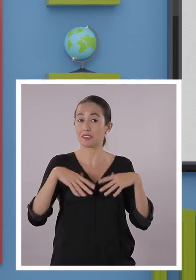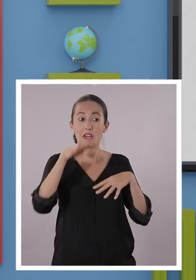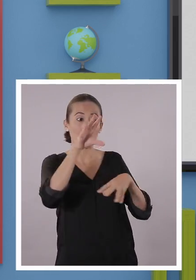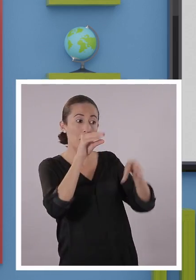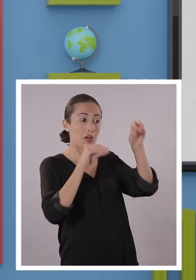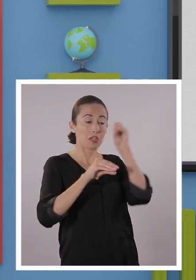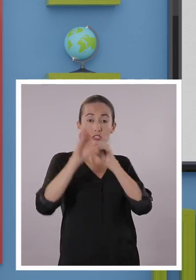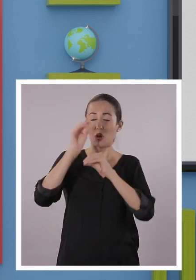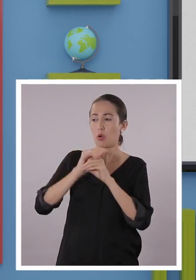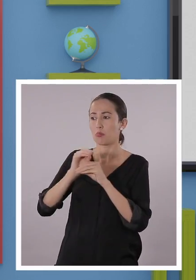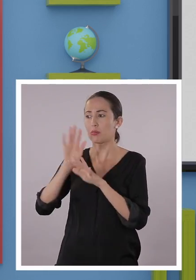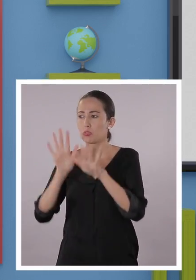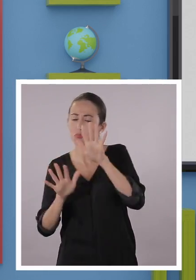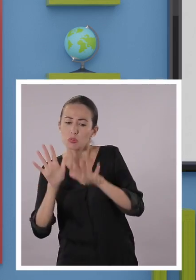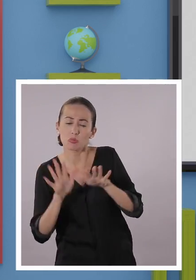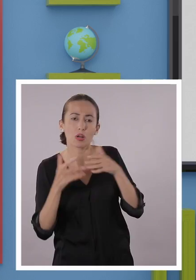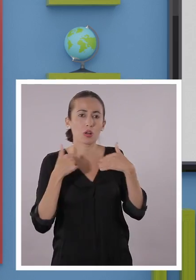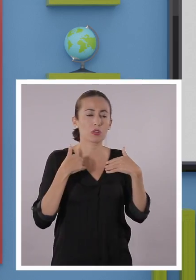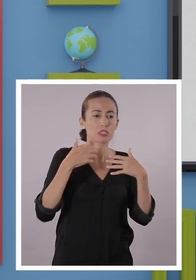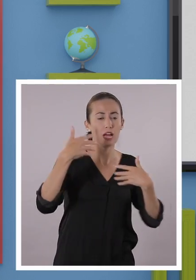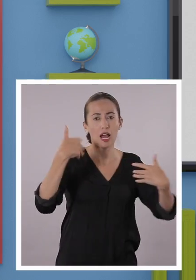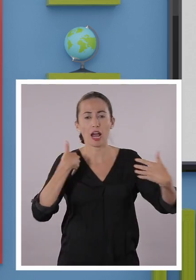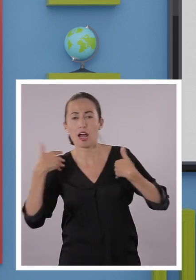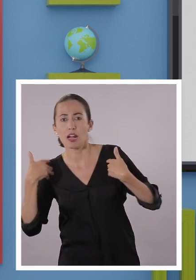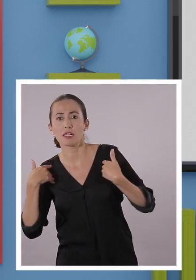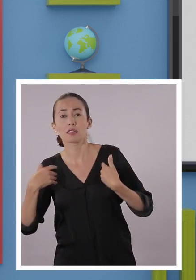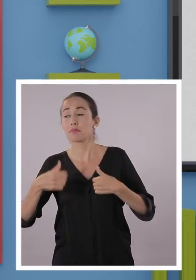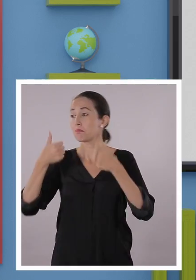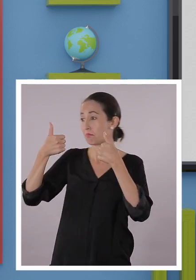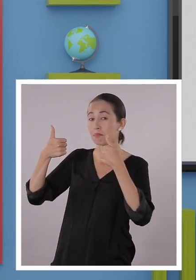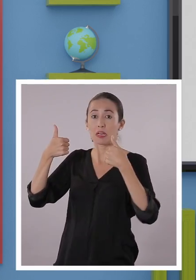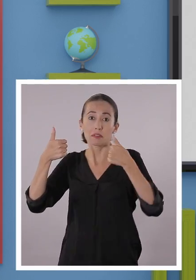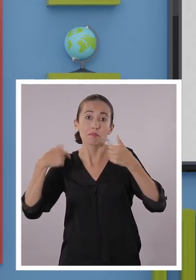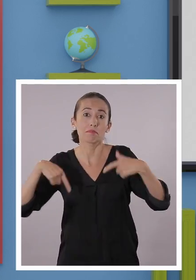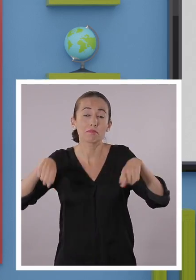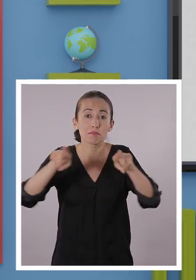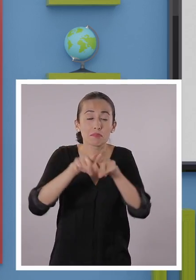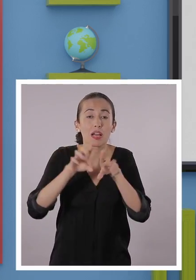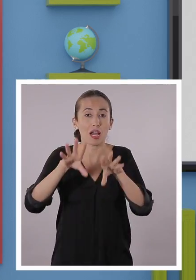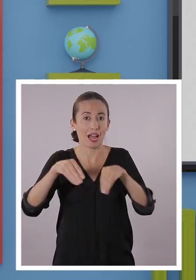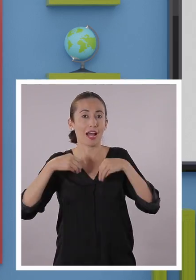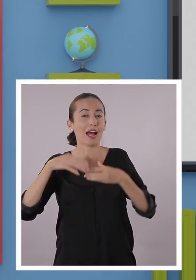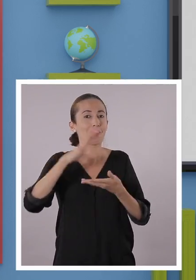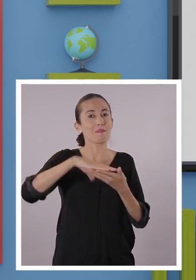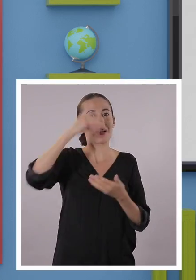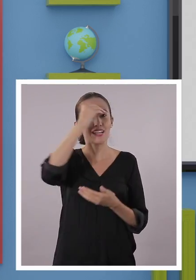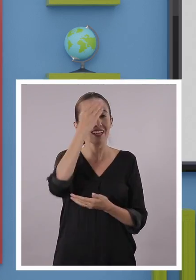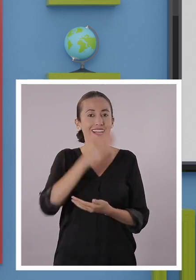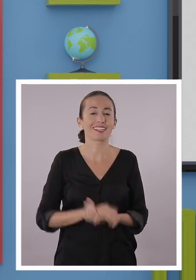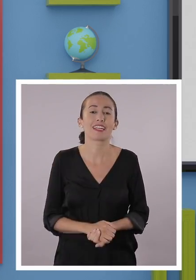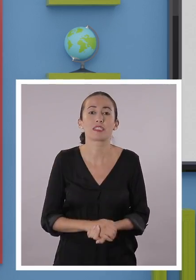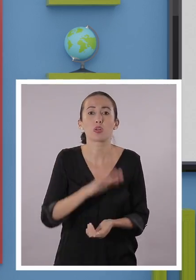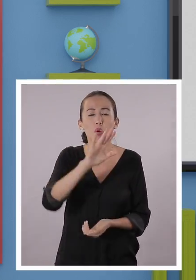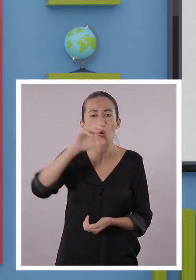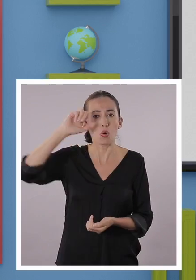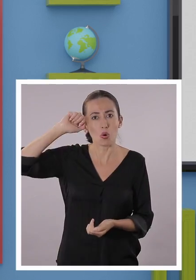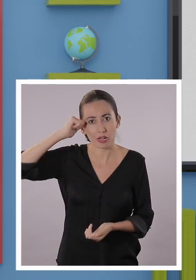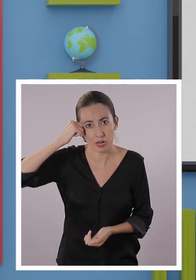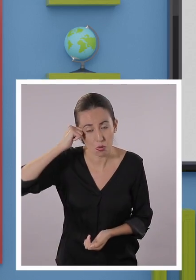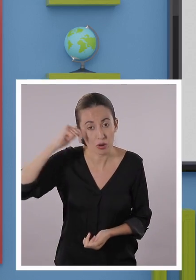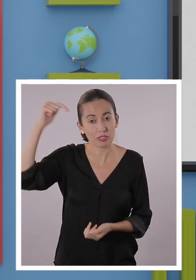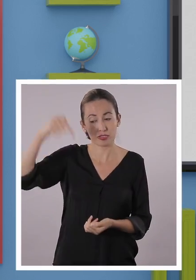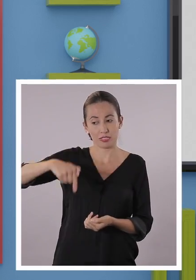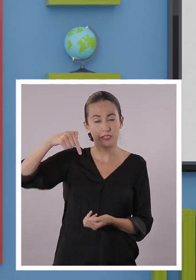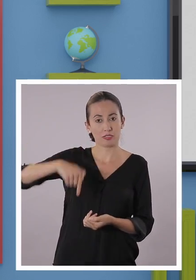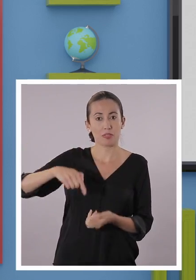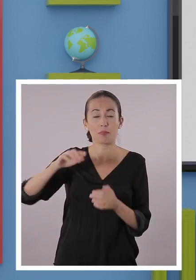Tenemos historia, tenemos un poquito de arte, tenemos también literatura y gramática. En fin, como las clases de aprender la tele. Recuerden chicos y chicas que esta es